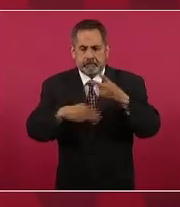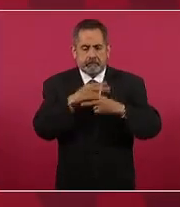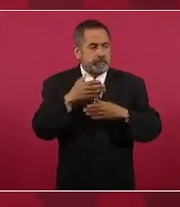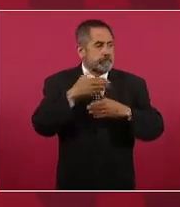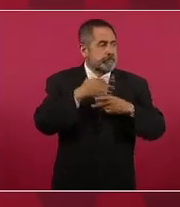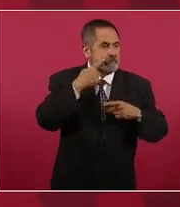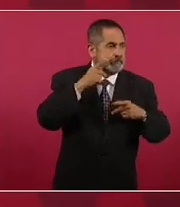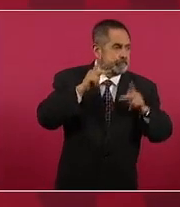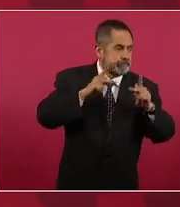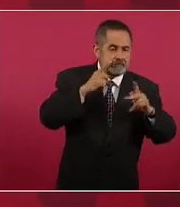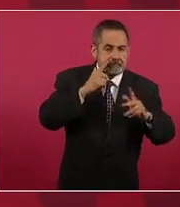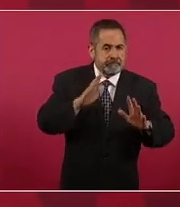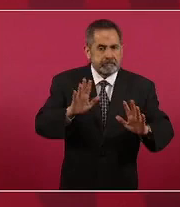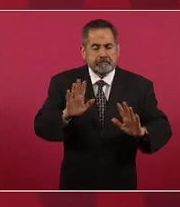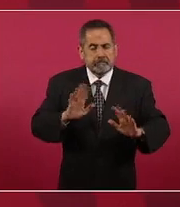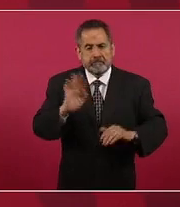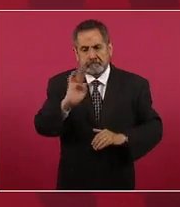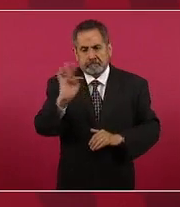este